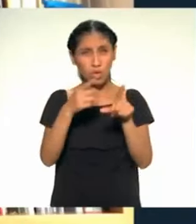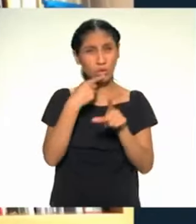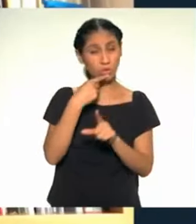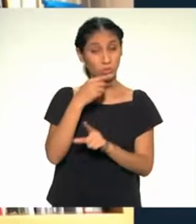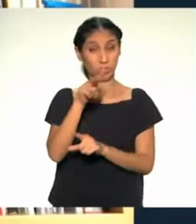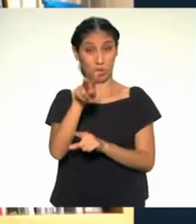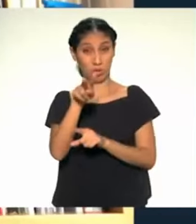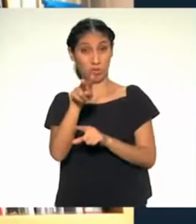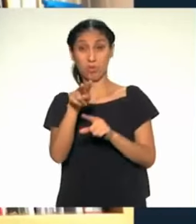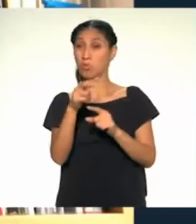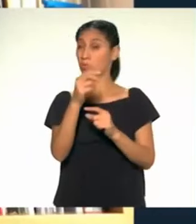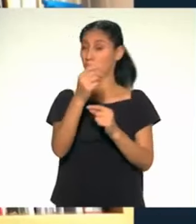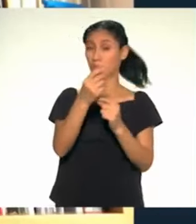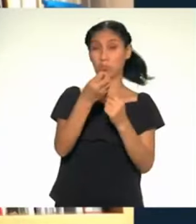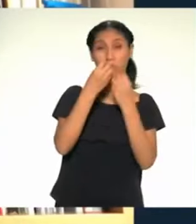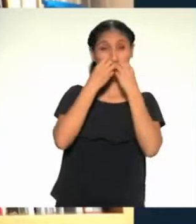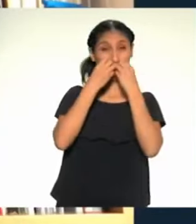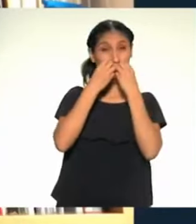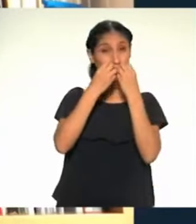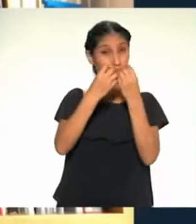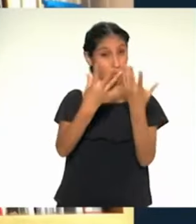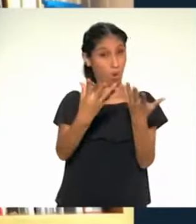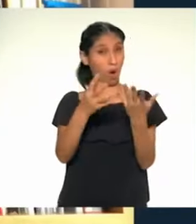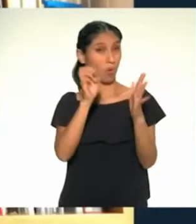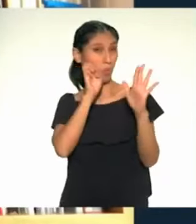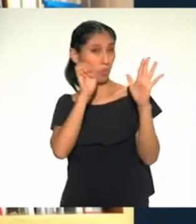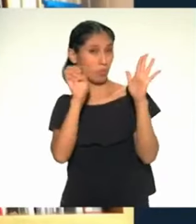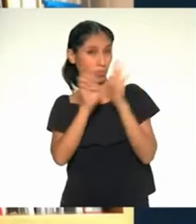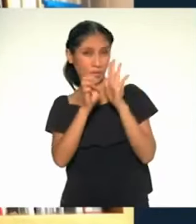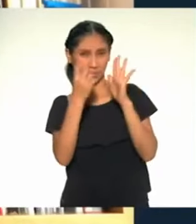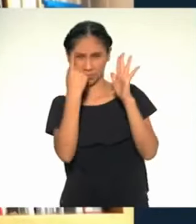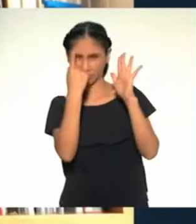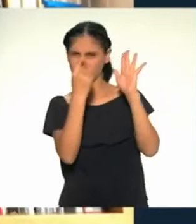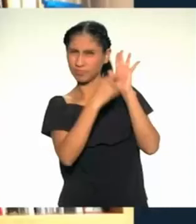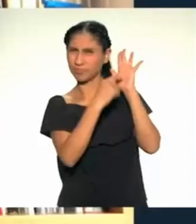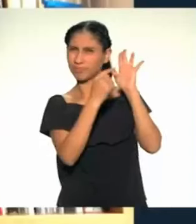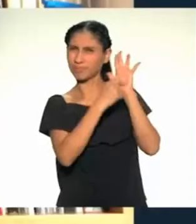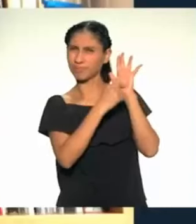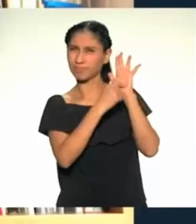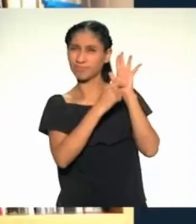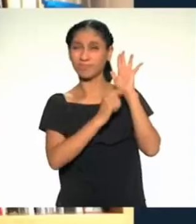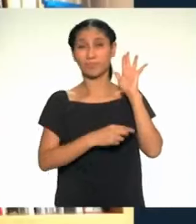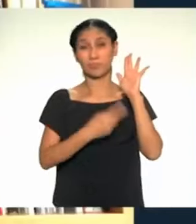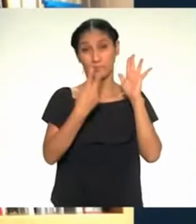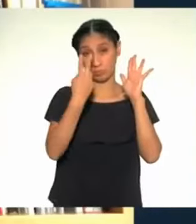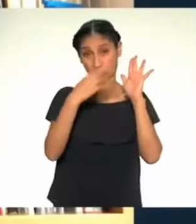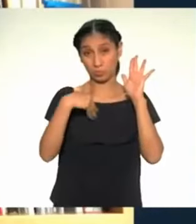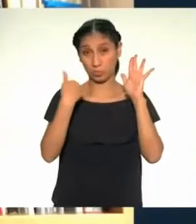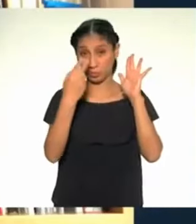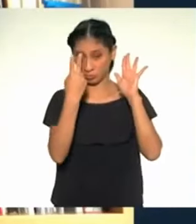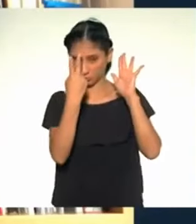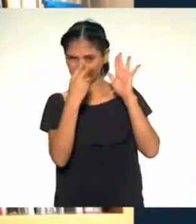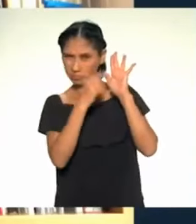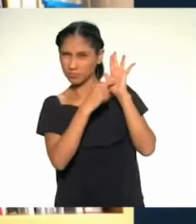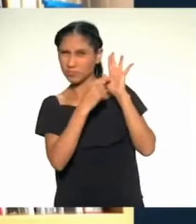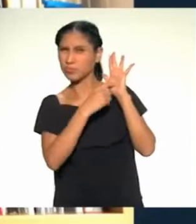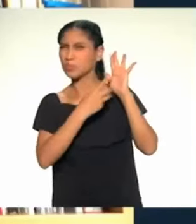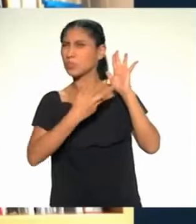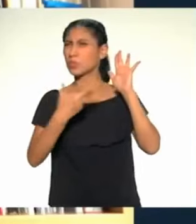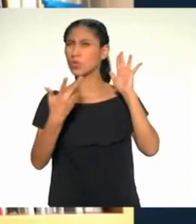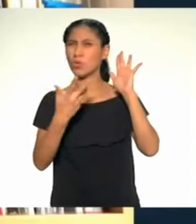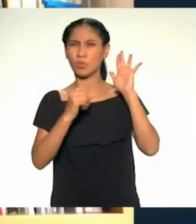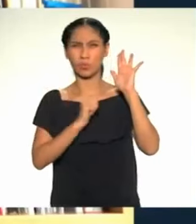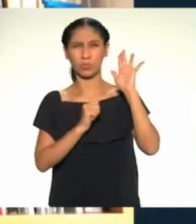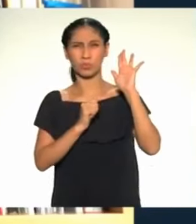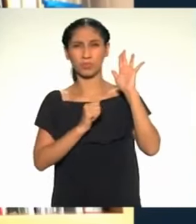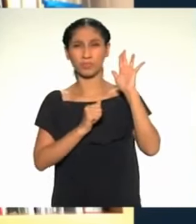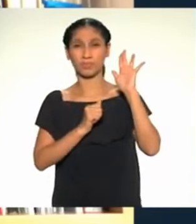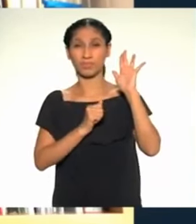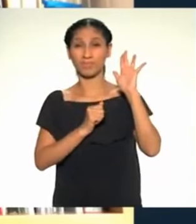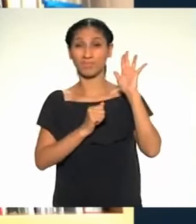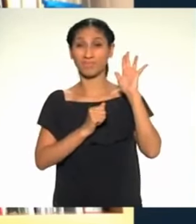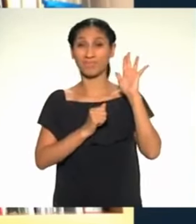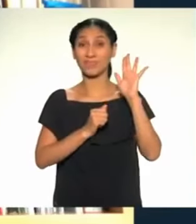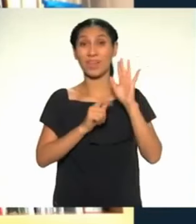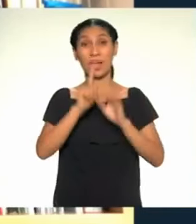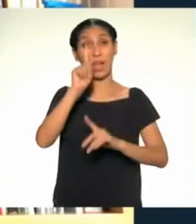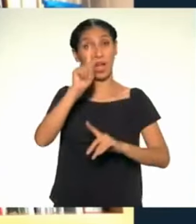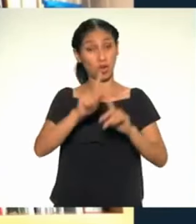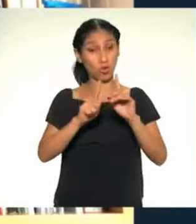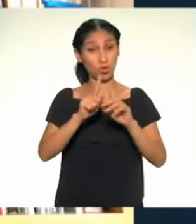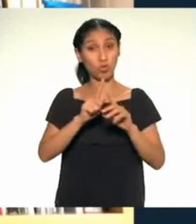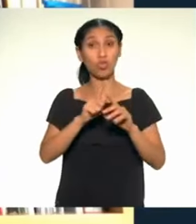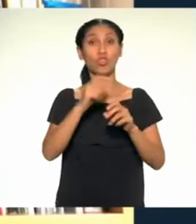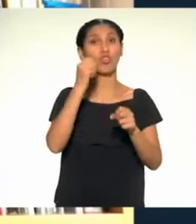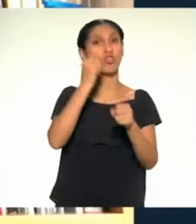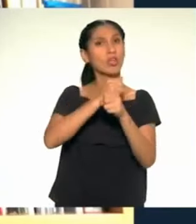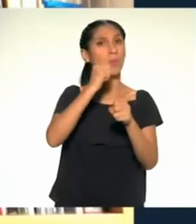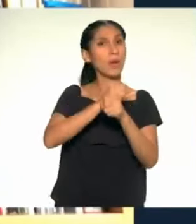la biodiversidad. Por ejemplo, podemos encontrar algunos emprendimientos que trabajan con plantas medicinales o